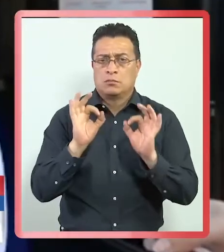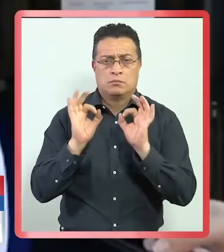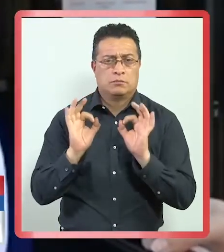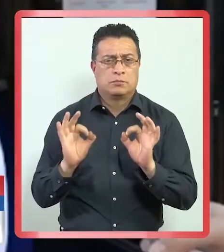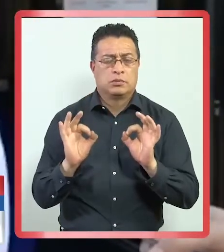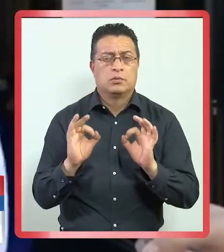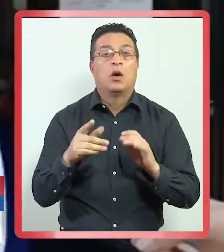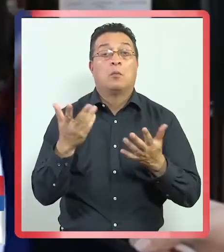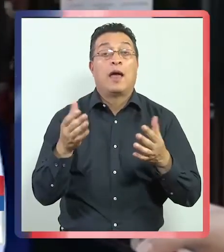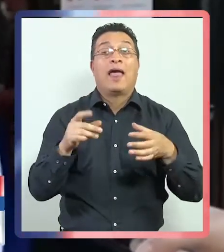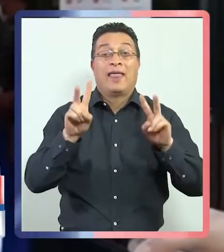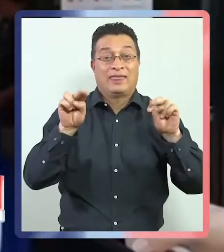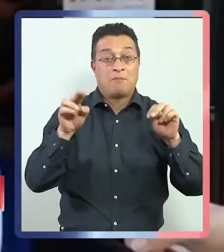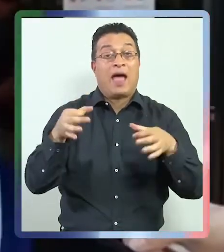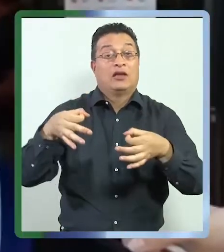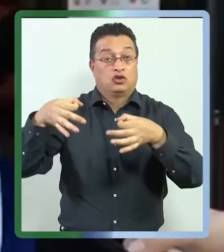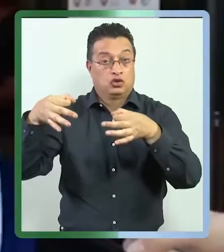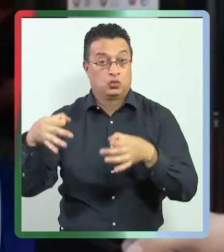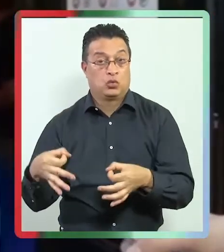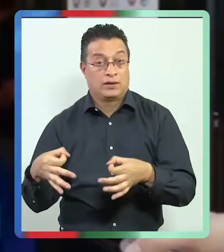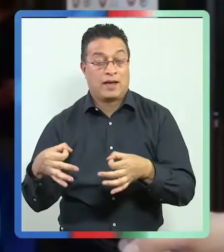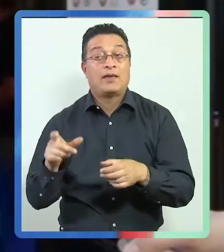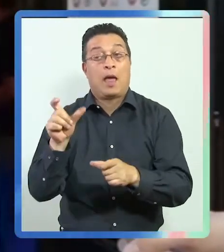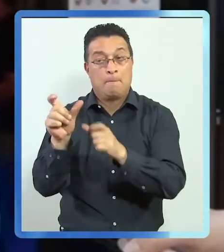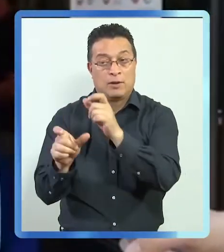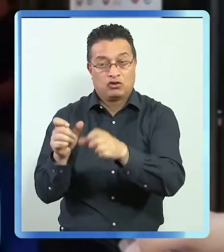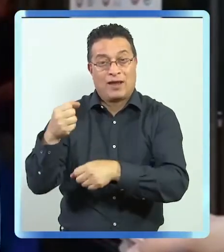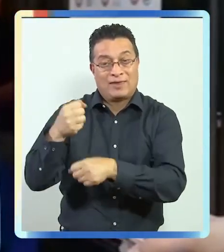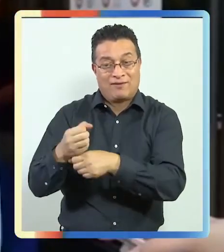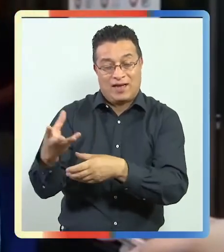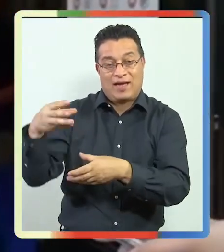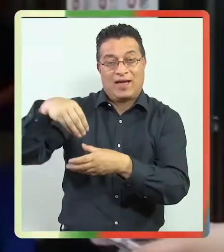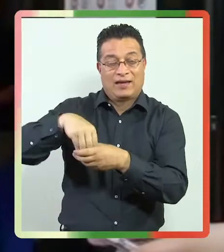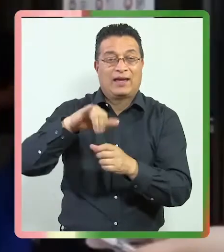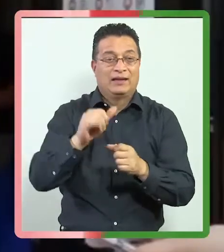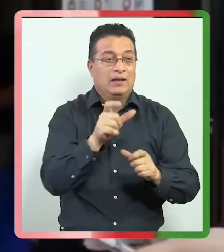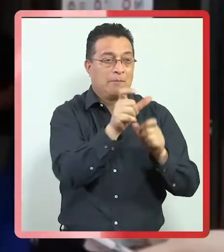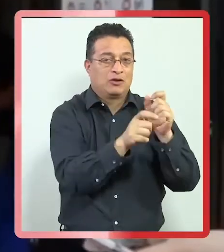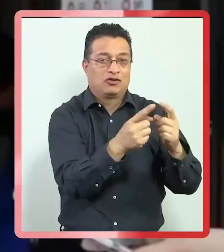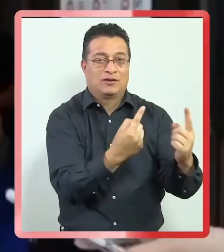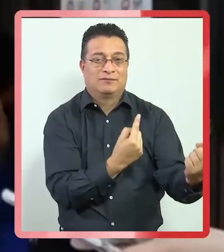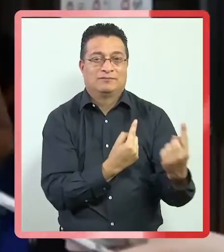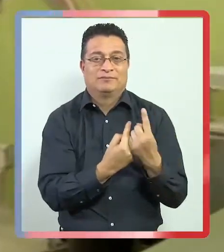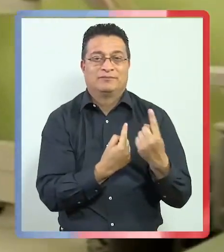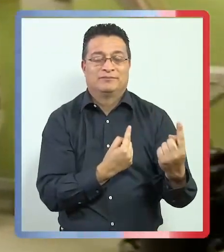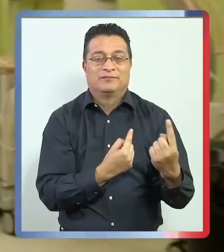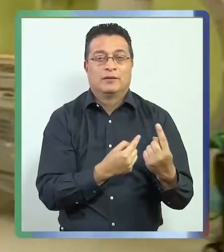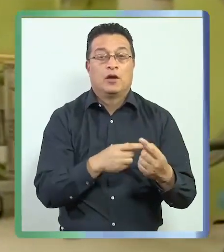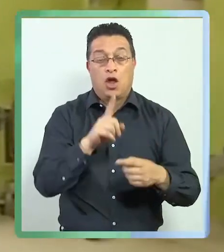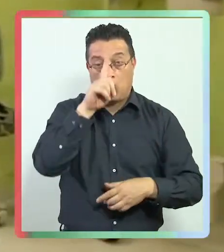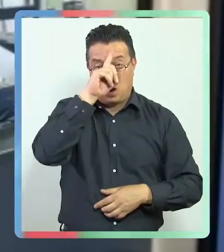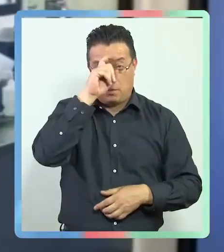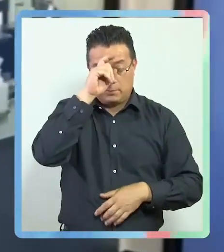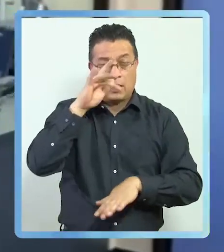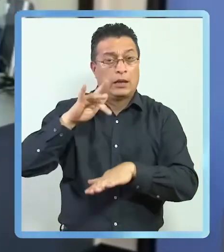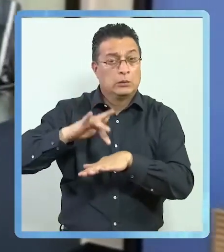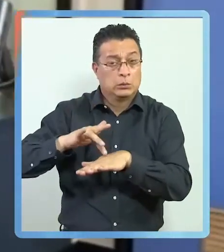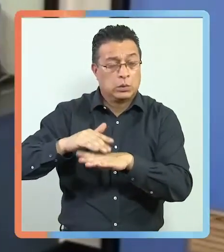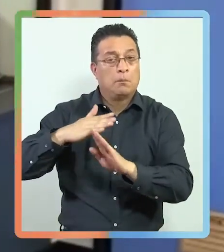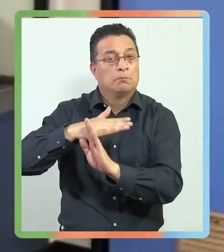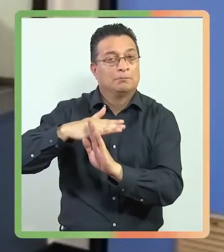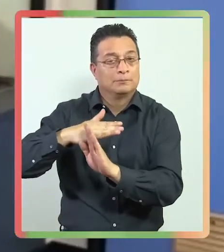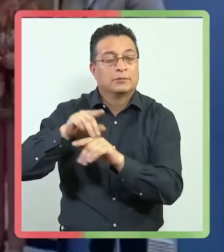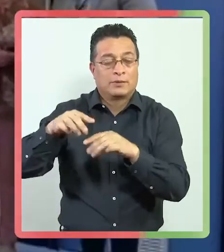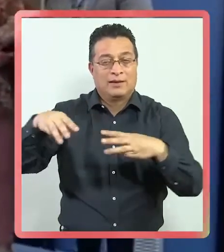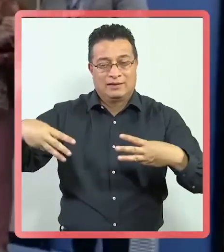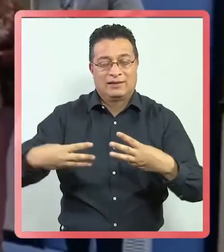condiciones posibles, tanto por seguridad del personal que trabaja ahí como de nuestro usuario. Se trata de un hospital de mediana